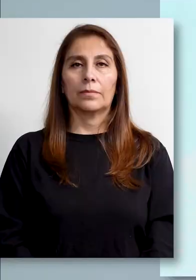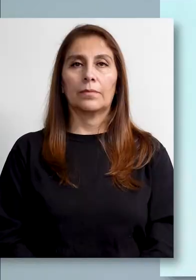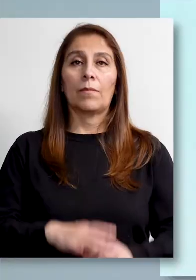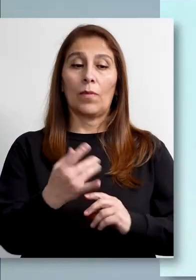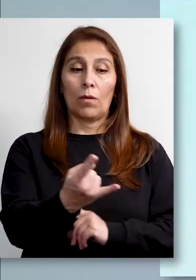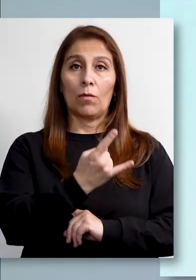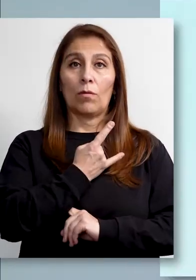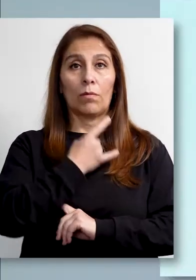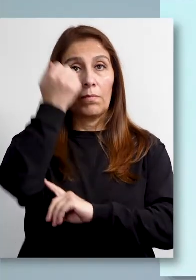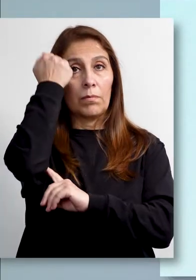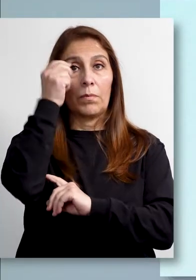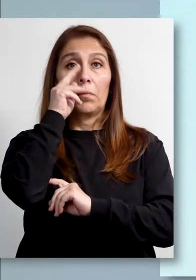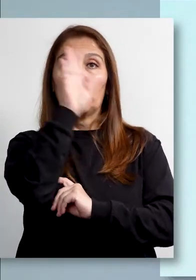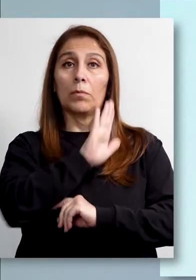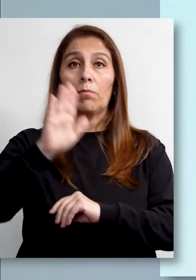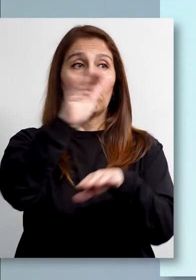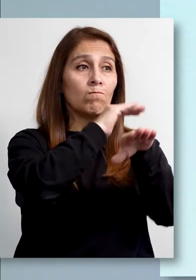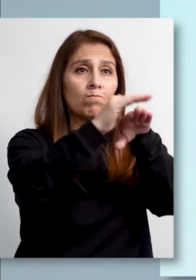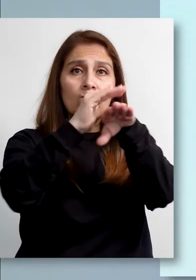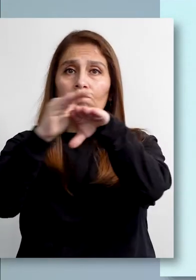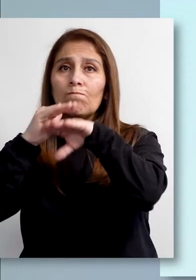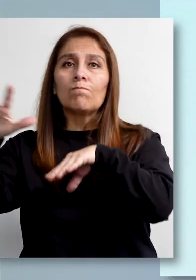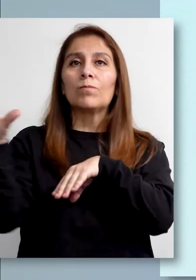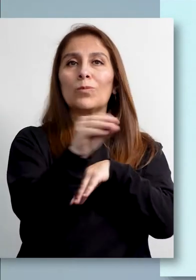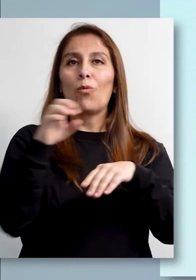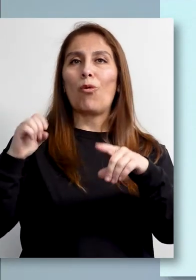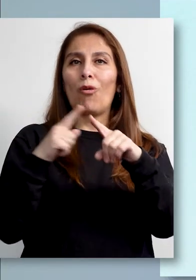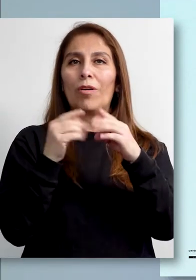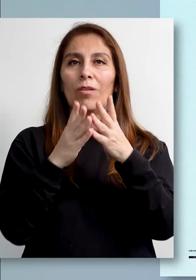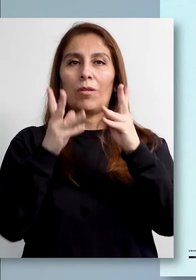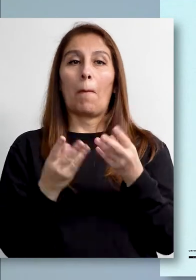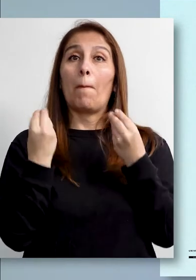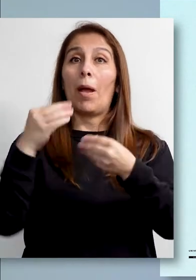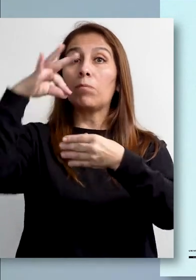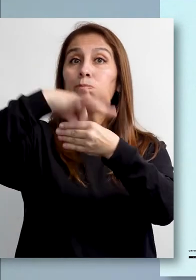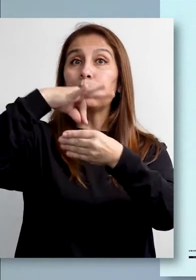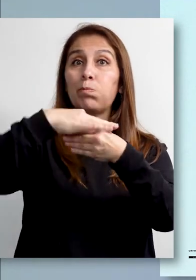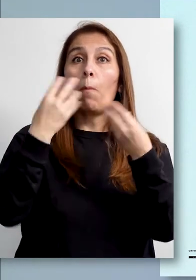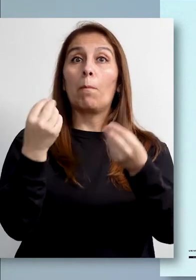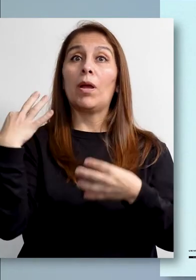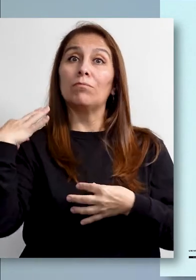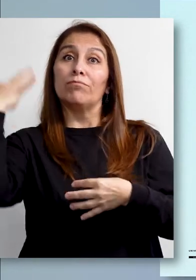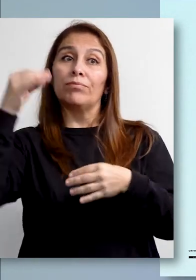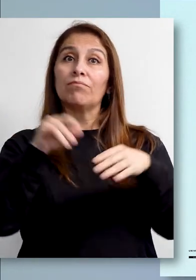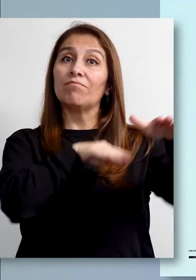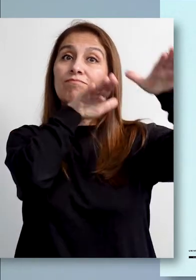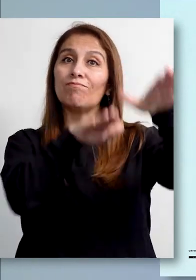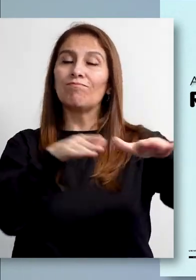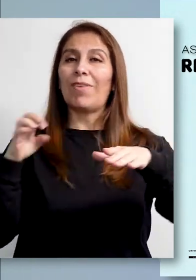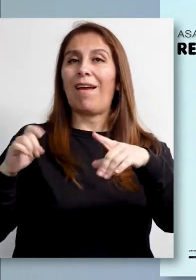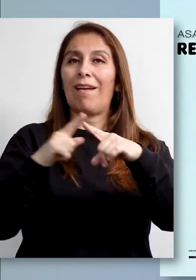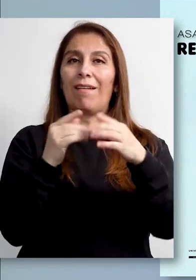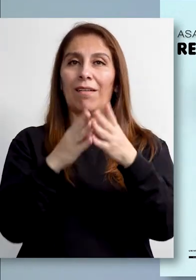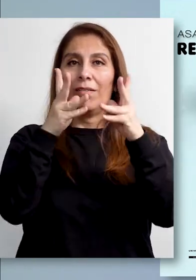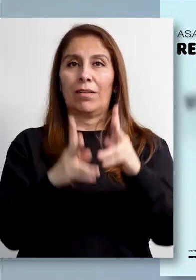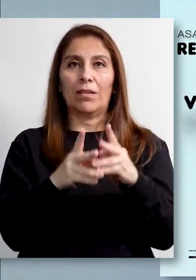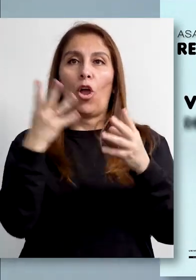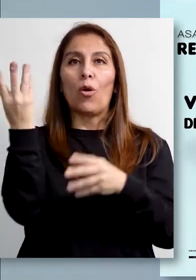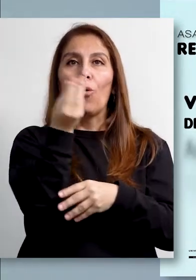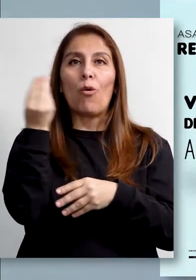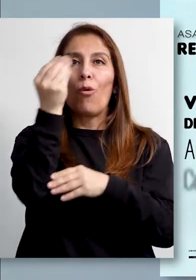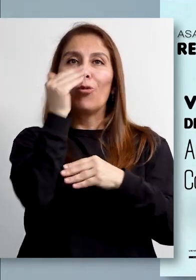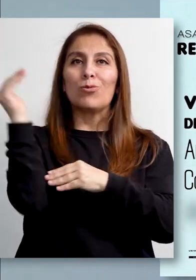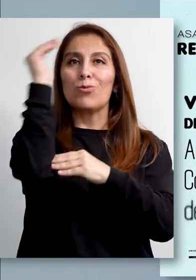La Universidad Pedagógica Nacional invita a los egresados a participar en la votación para la elección de los representantes de egresados